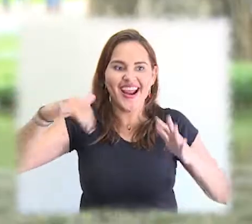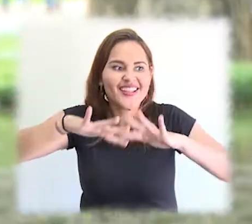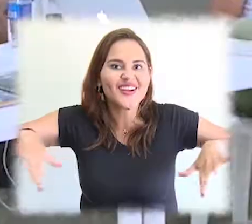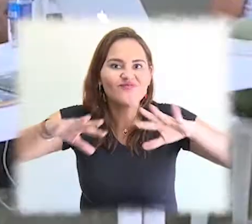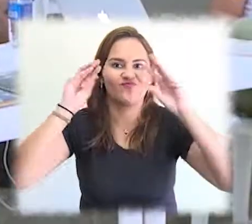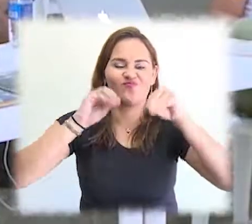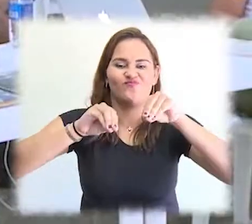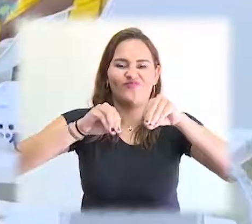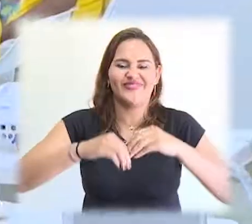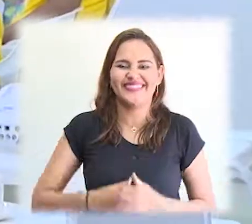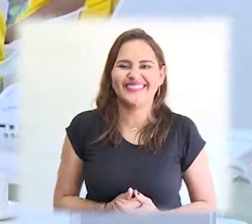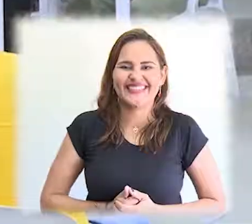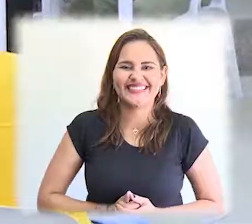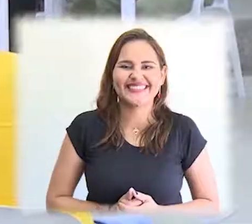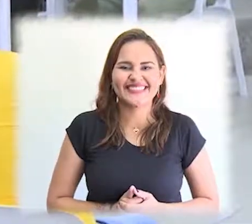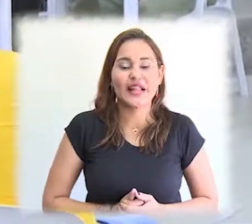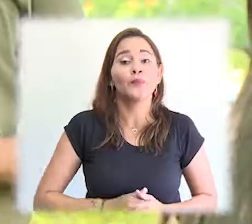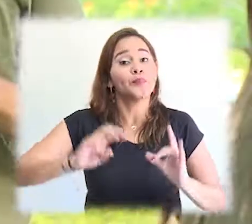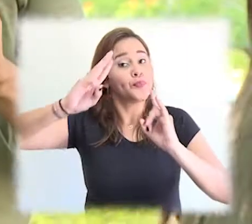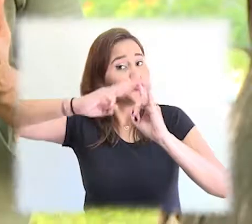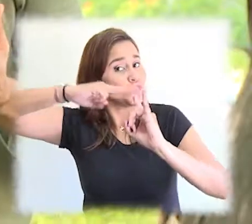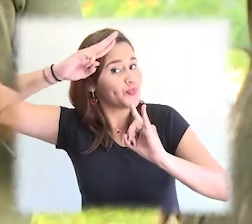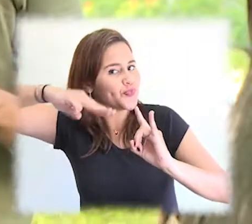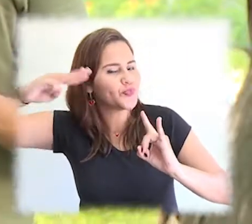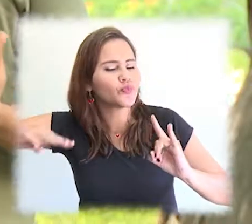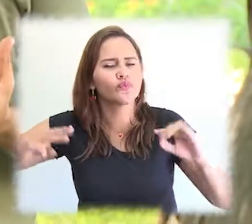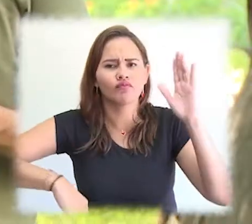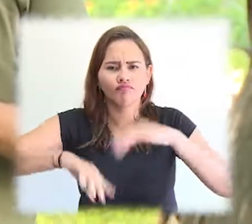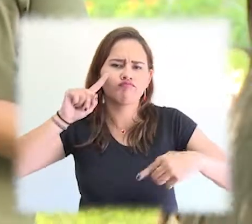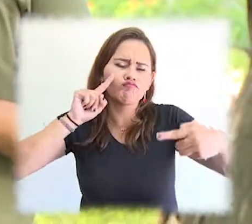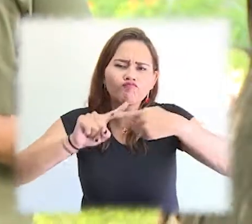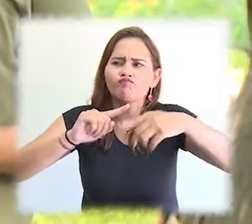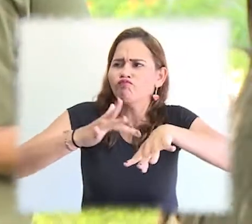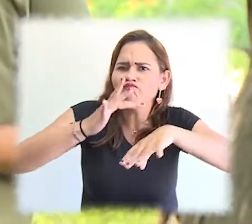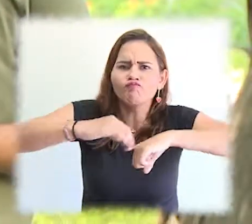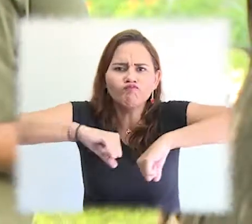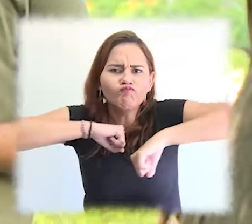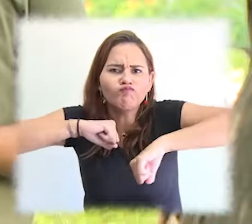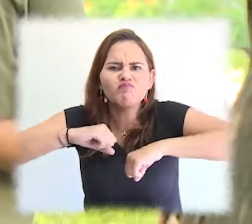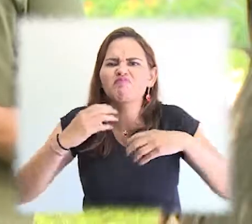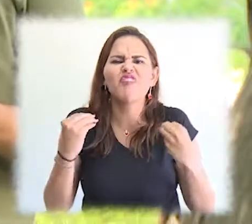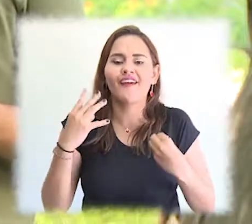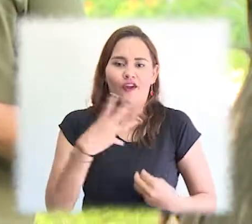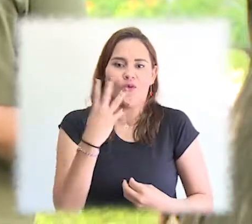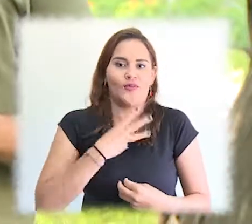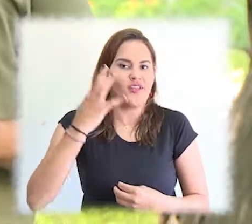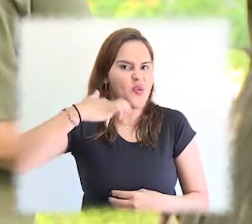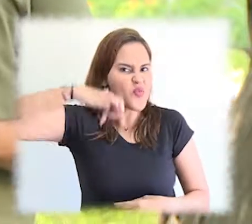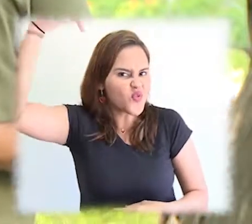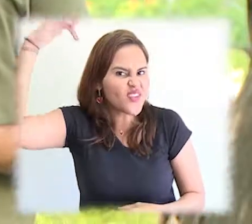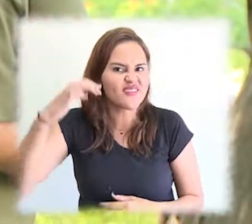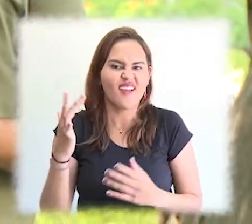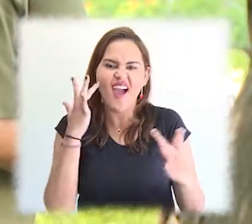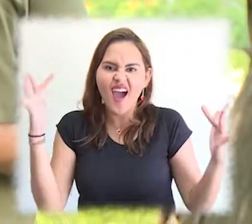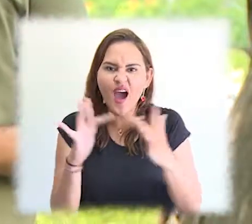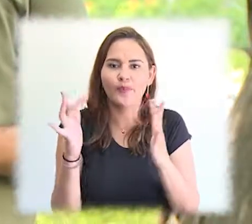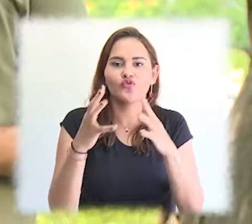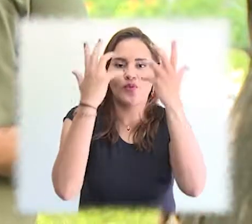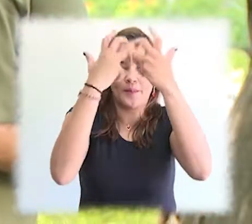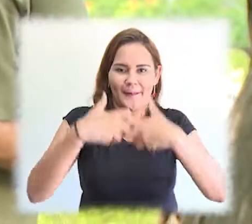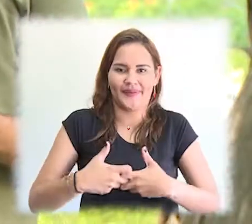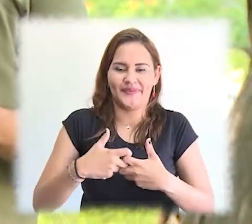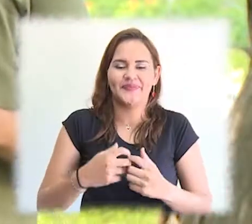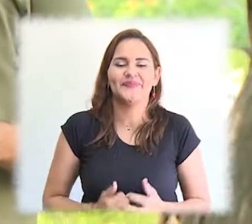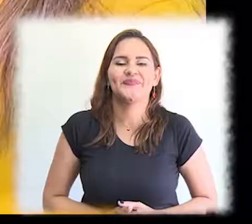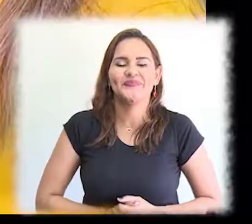Aracataca La Universidad del Magdalena trabaja para fortalecer competencias profesionales en disciplinas